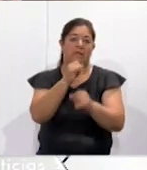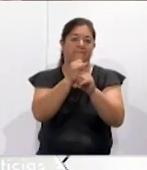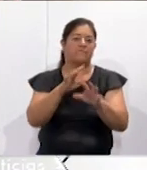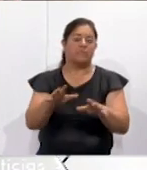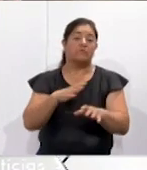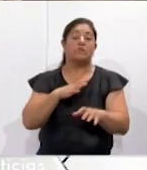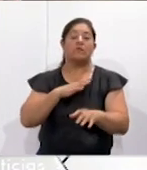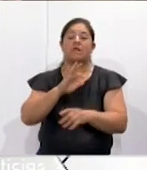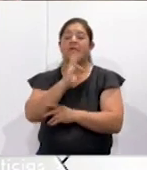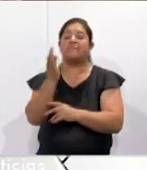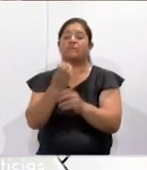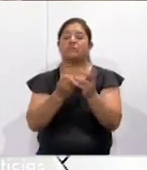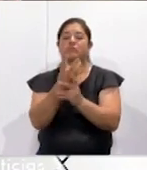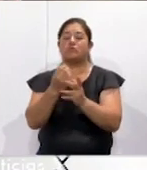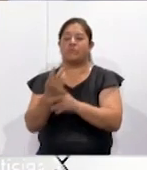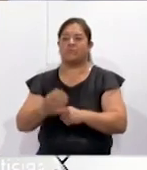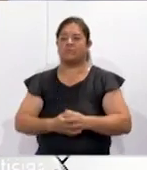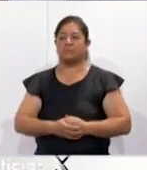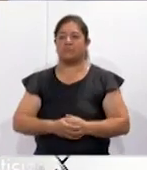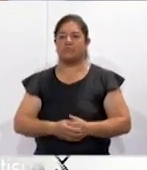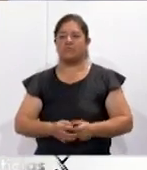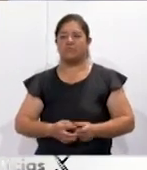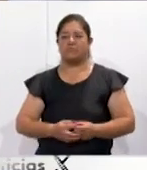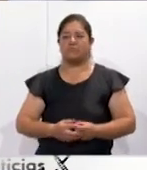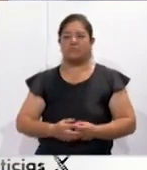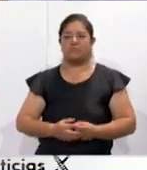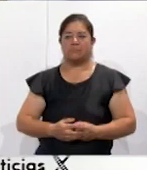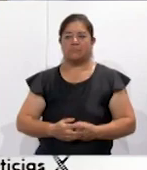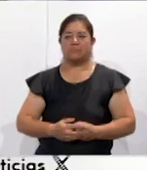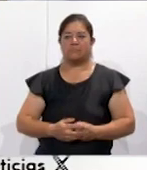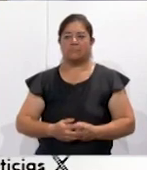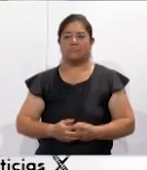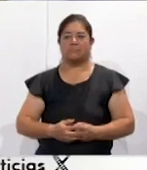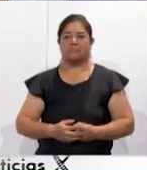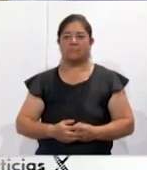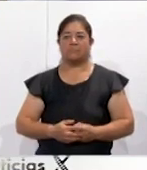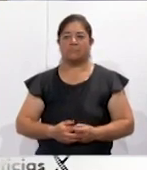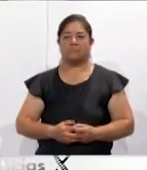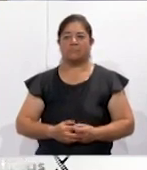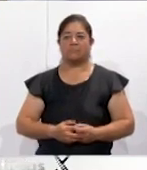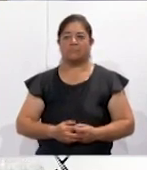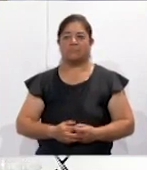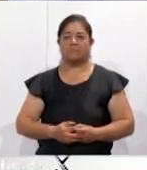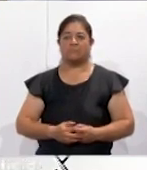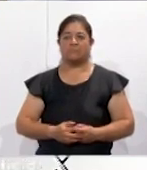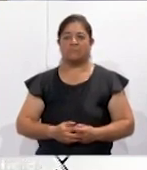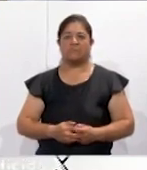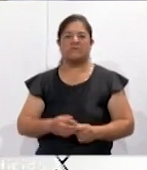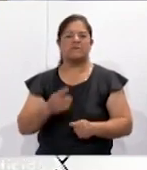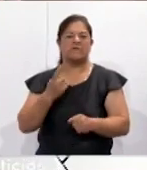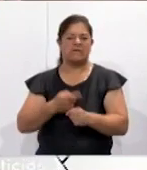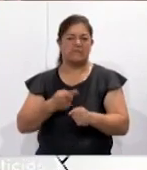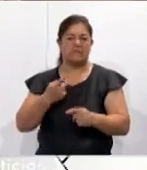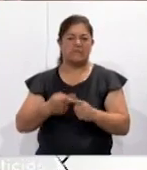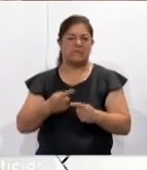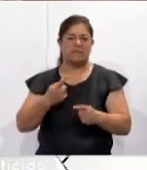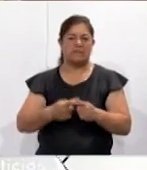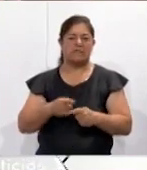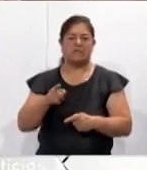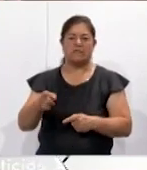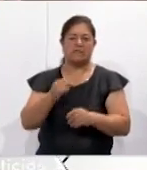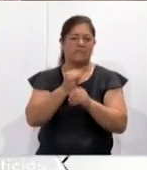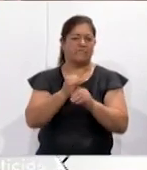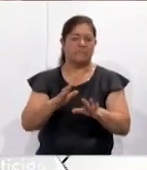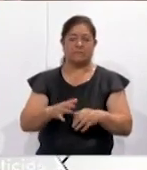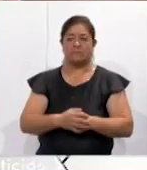nuevas reformas. ¿Quién dice que debe de tener esta descarga? La carga de información